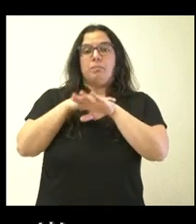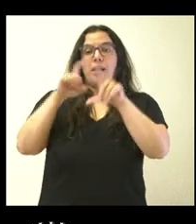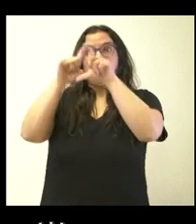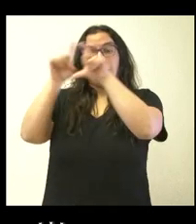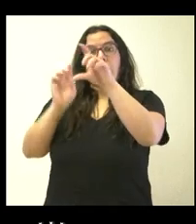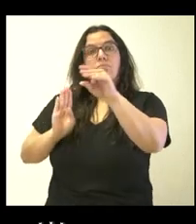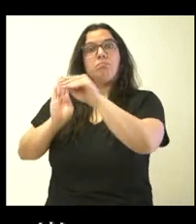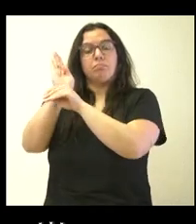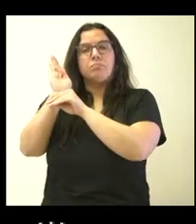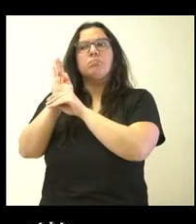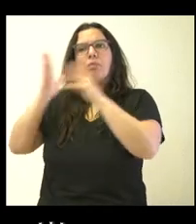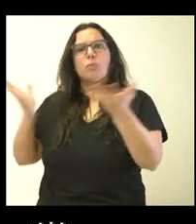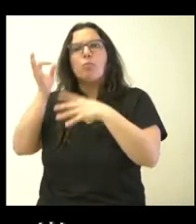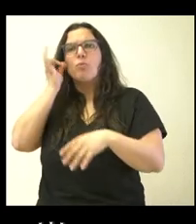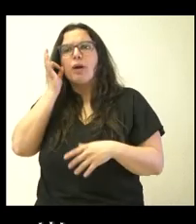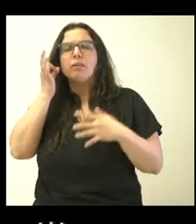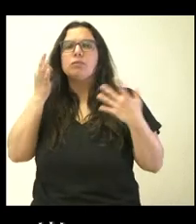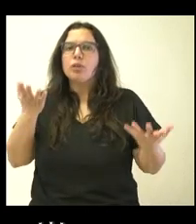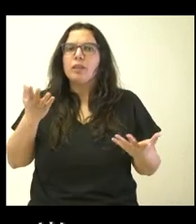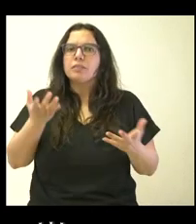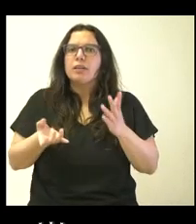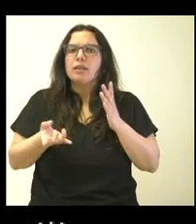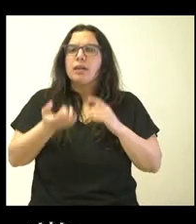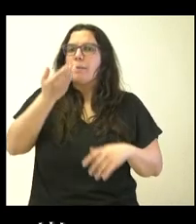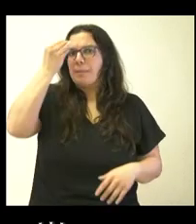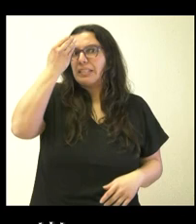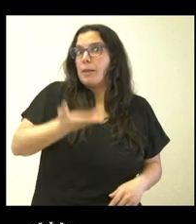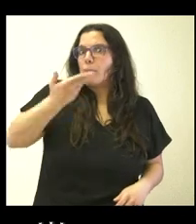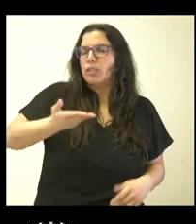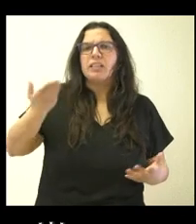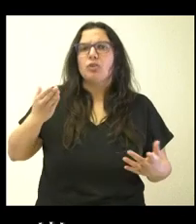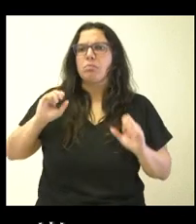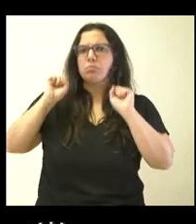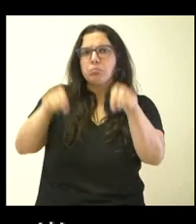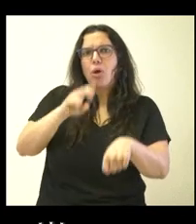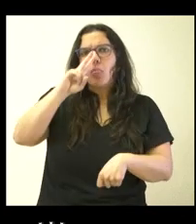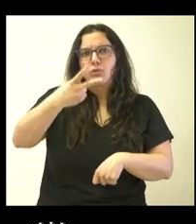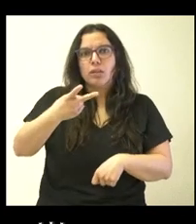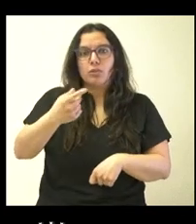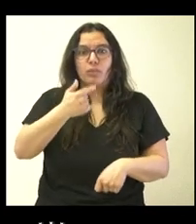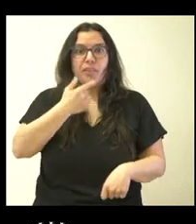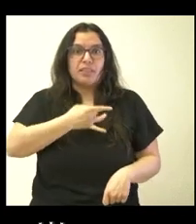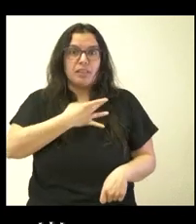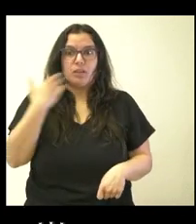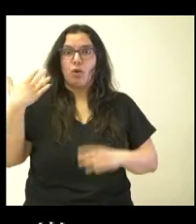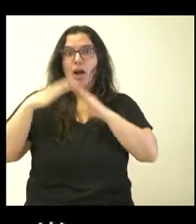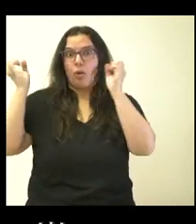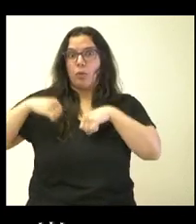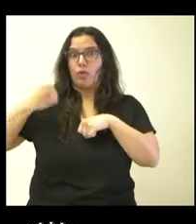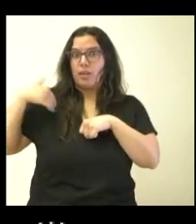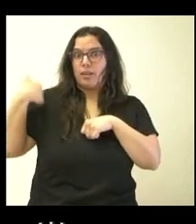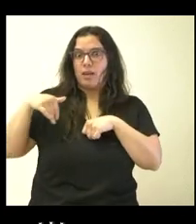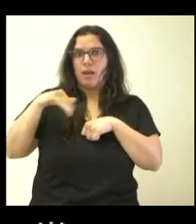si les parece tan importante, ¿por qué han tardado dos años en ponerla en marcha? Que es lo que dicen en los sindicatos, que formaba parte de un acuerdo. Y